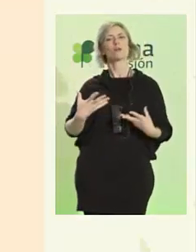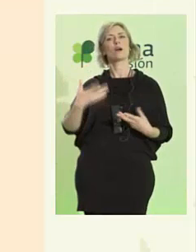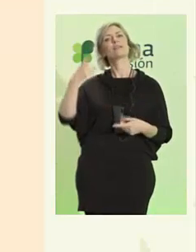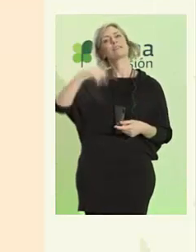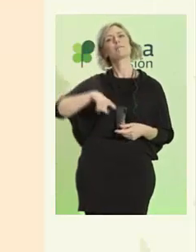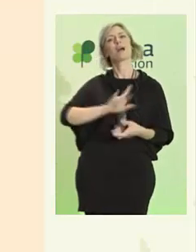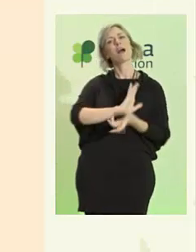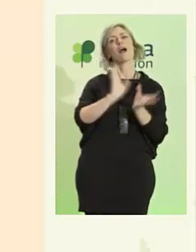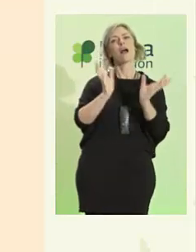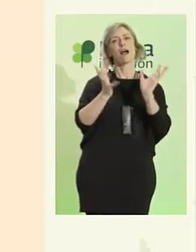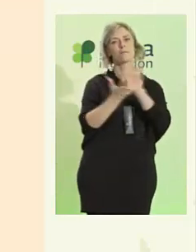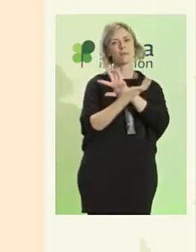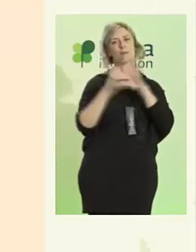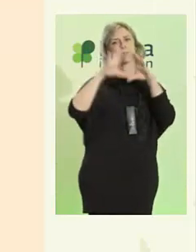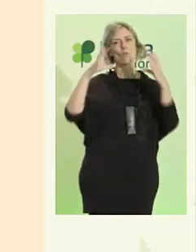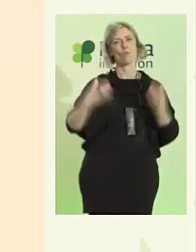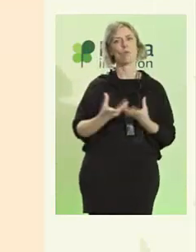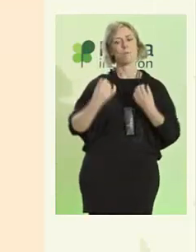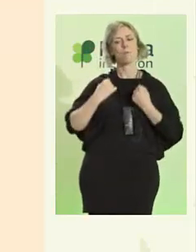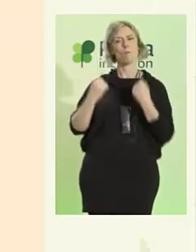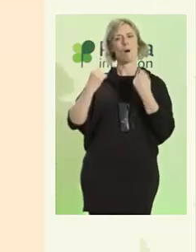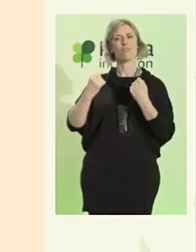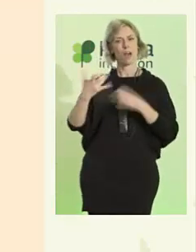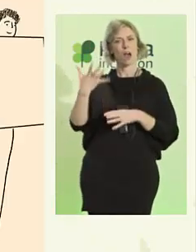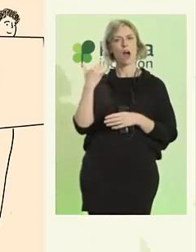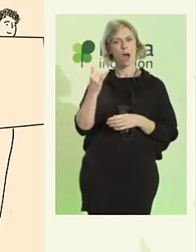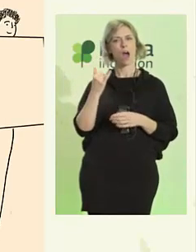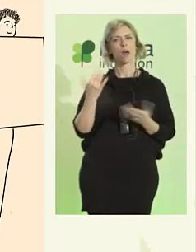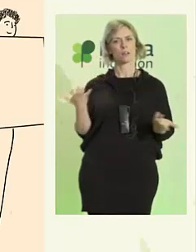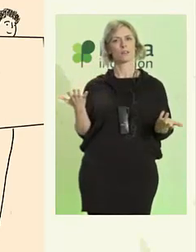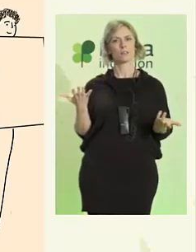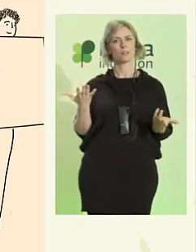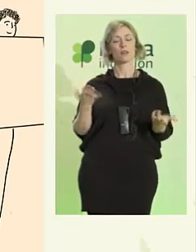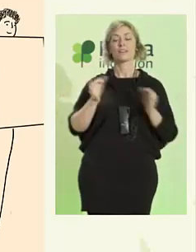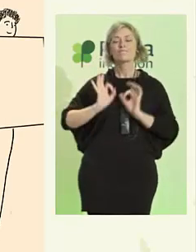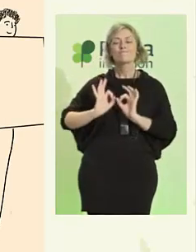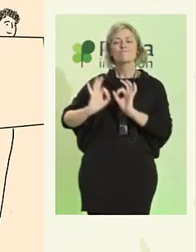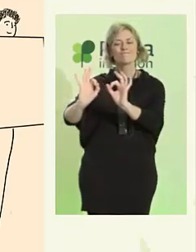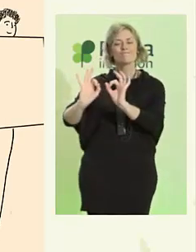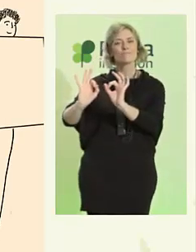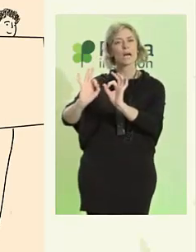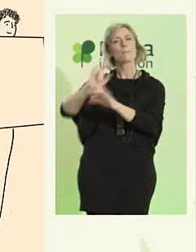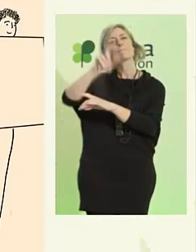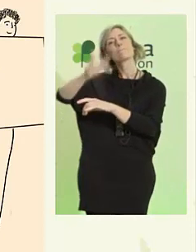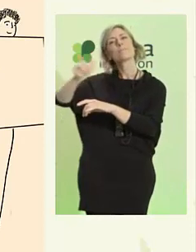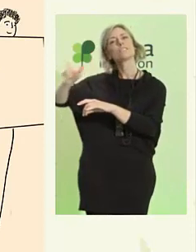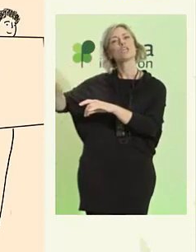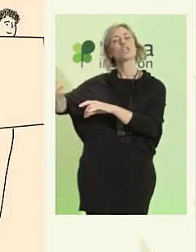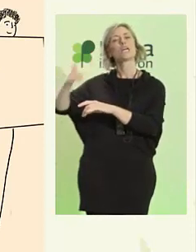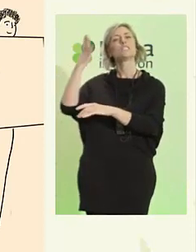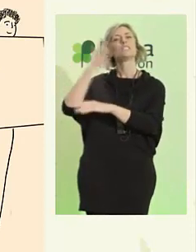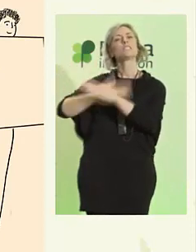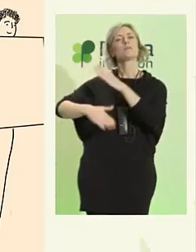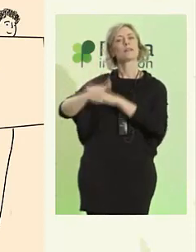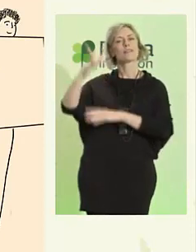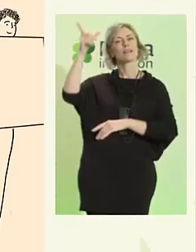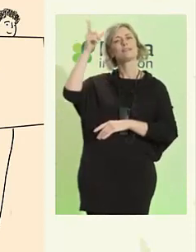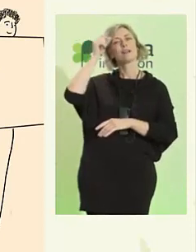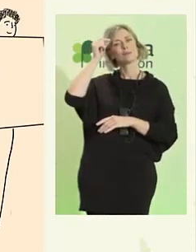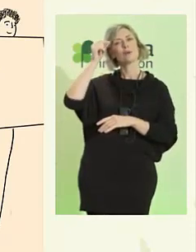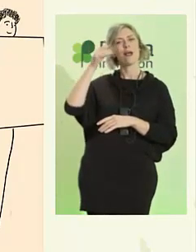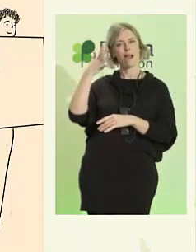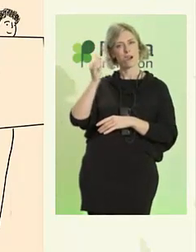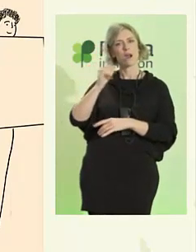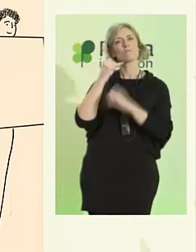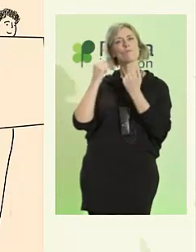cambiar este mundo. En concreto, las personas con discapacidad intelectual. Aquí tenemos una